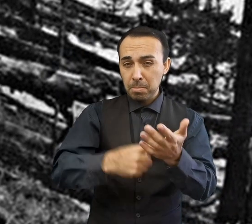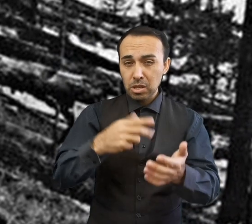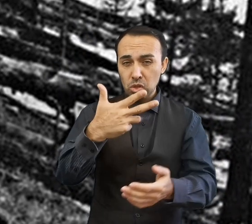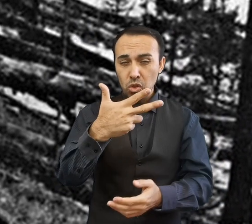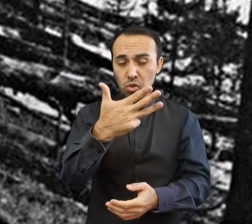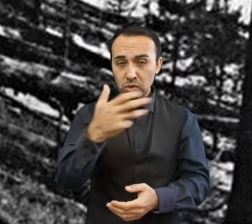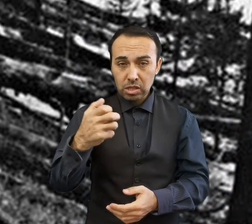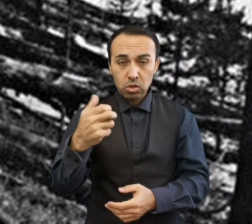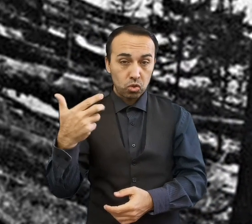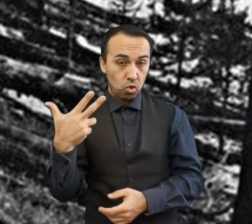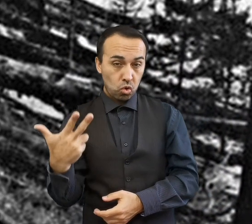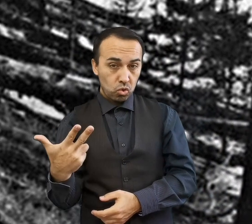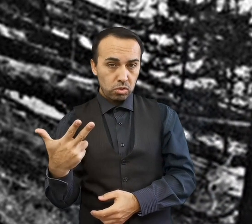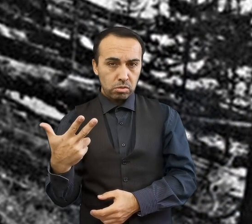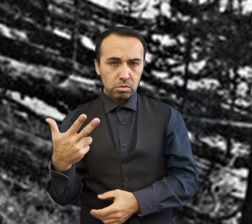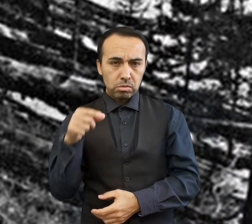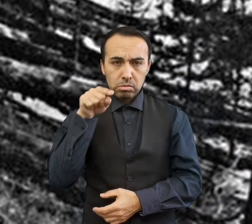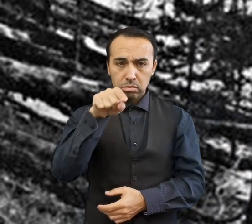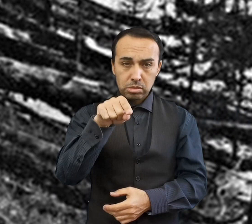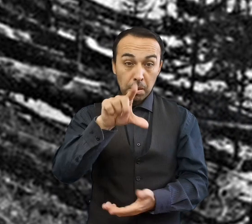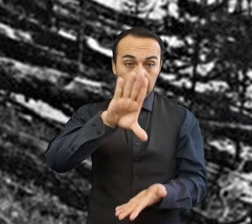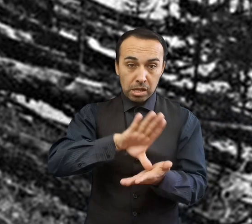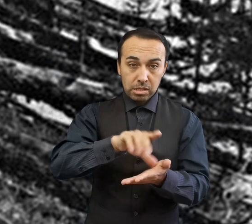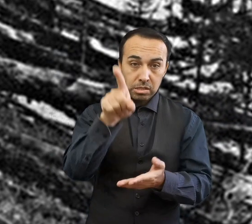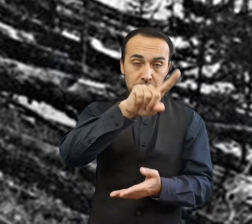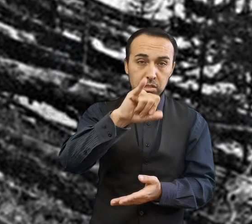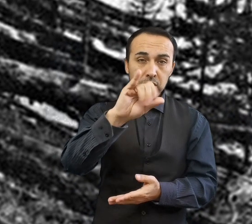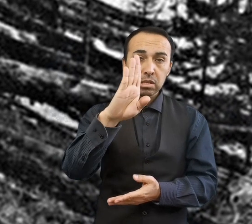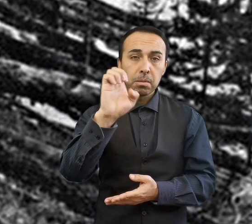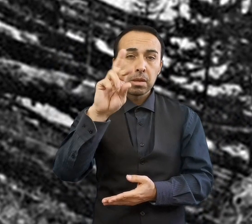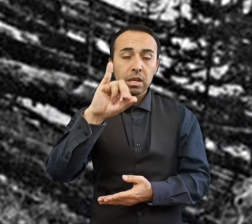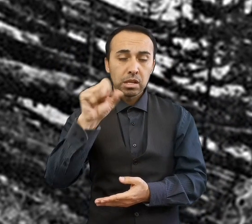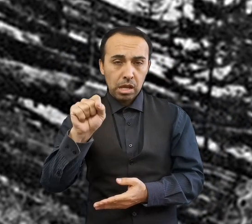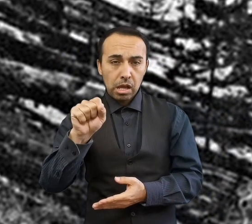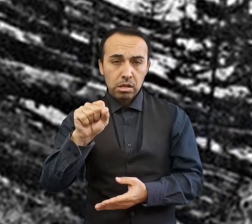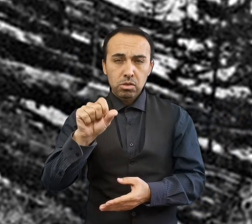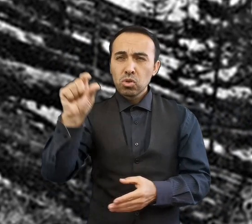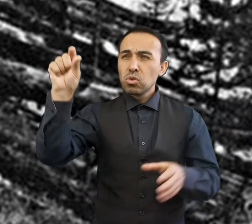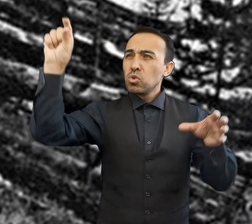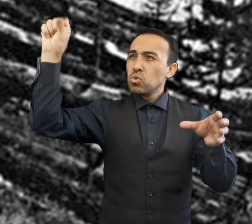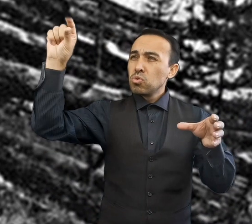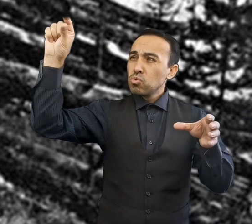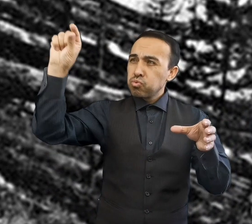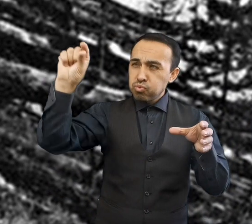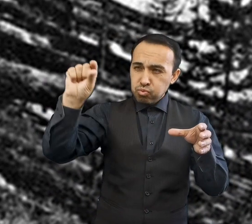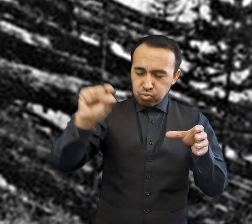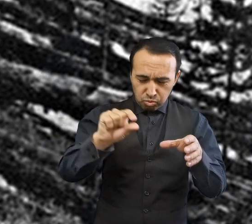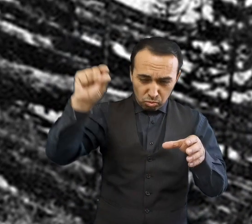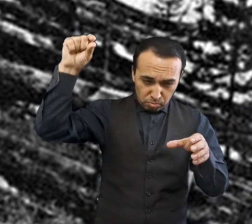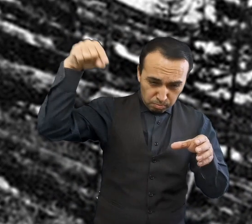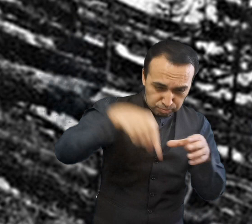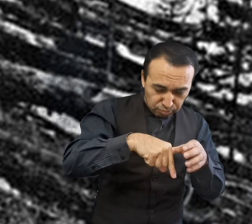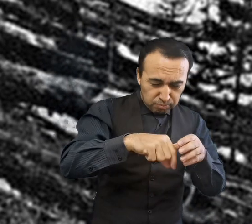objeto era posiblemente un cometa pequeño de 40 metros de diámetro que devastó 2.000 kilómetros cuadrados de la superficie